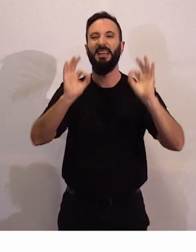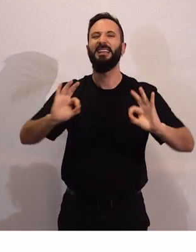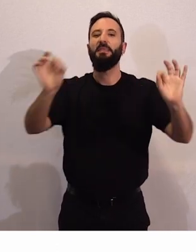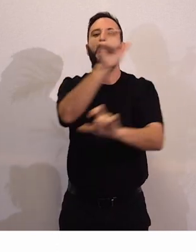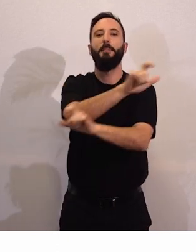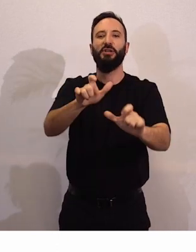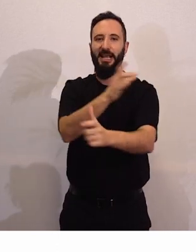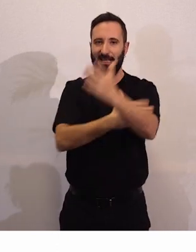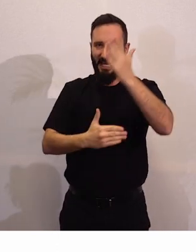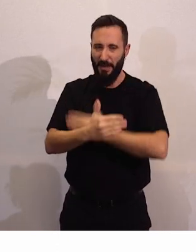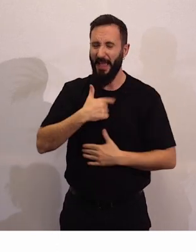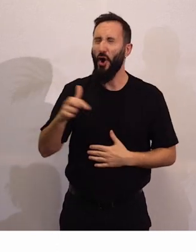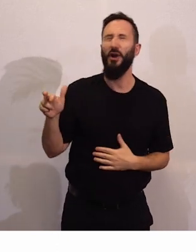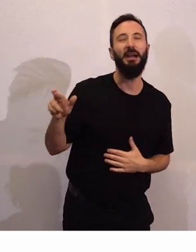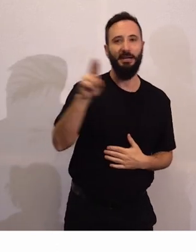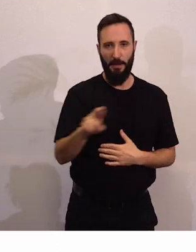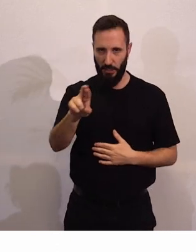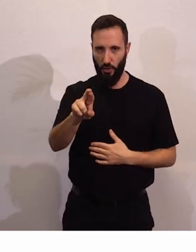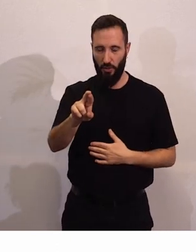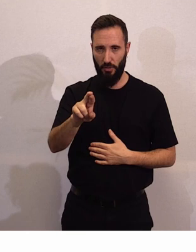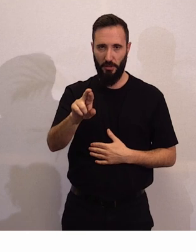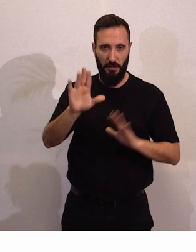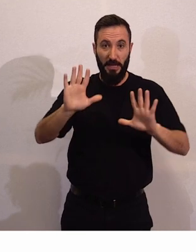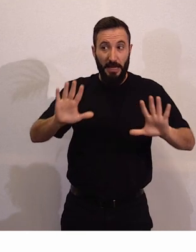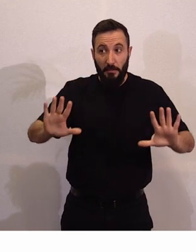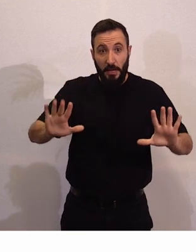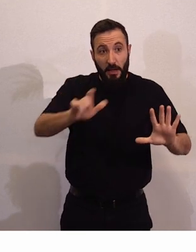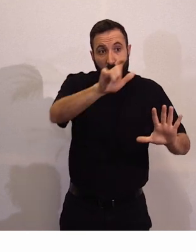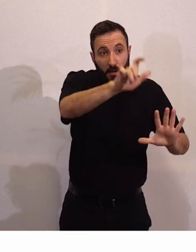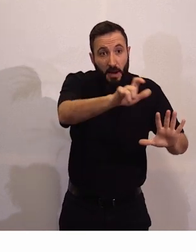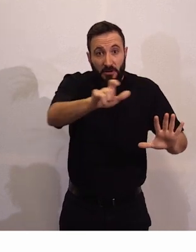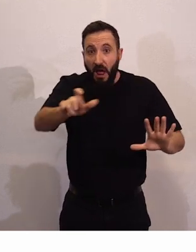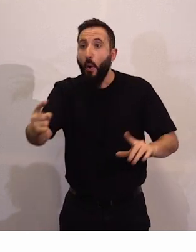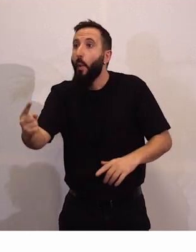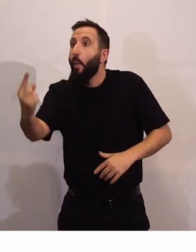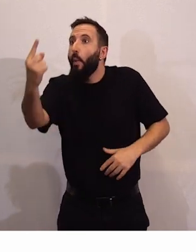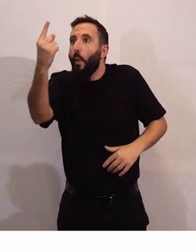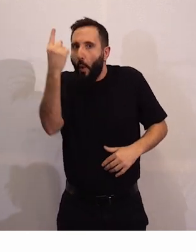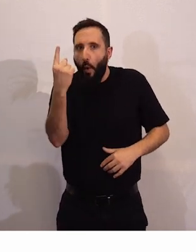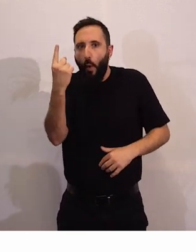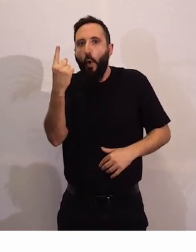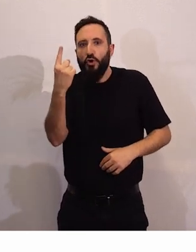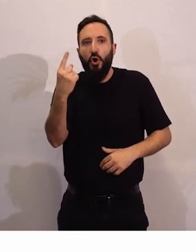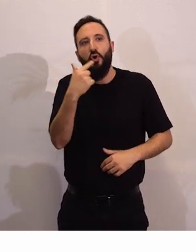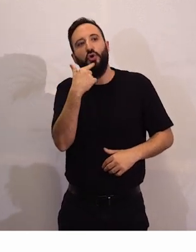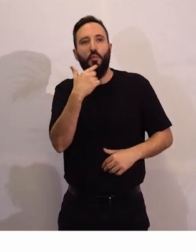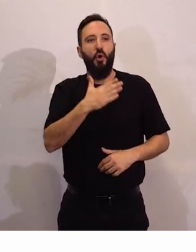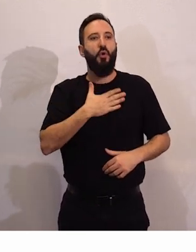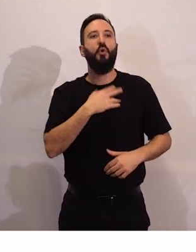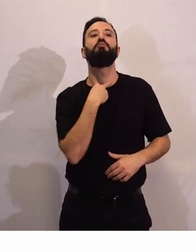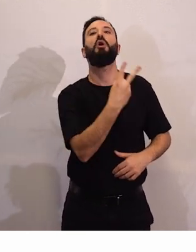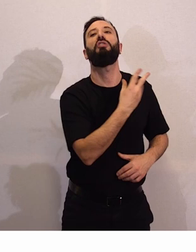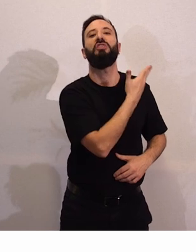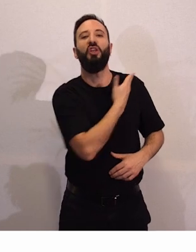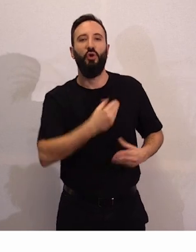discapacidad pero insisto sin que nadie sin que nadie se haga dueño de nuestra voz